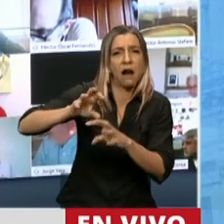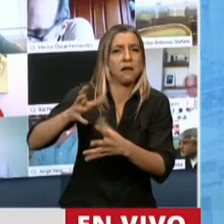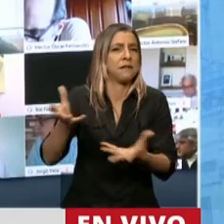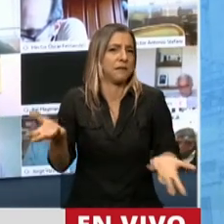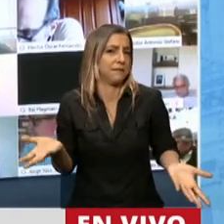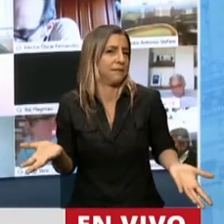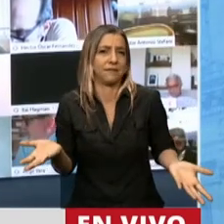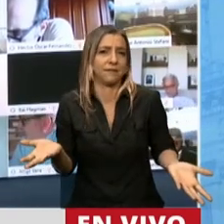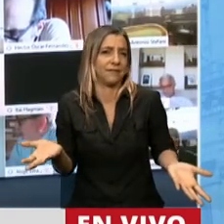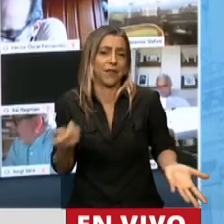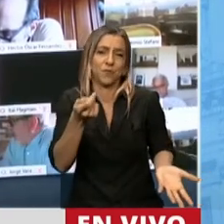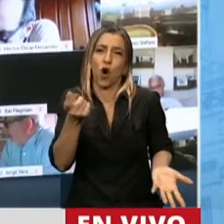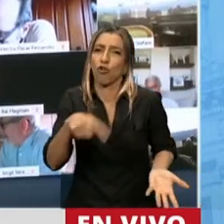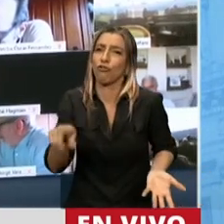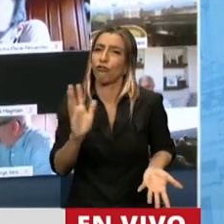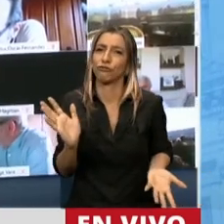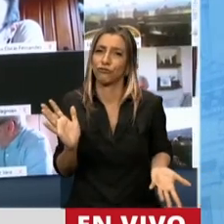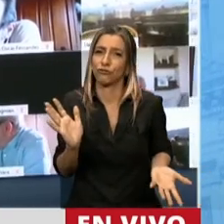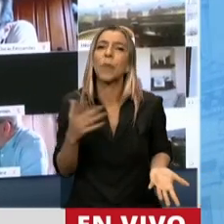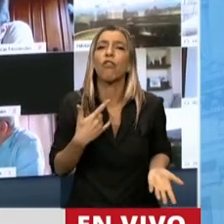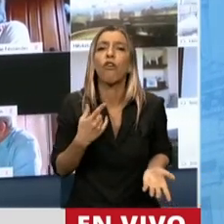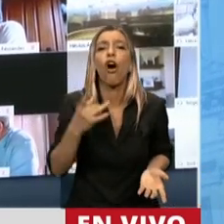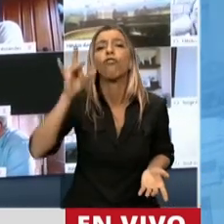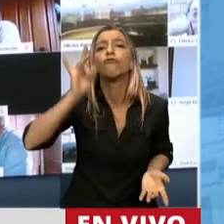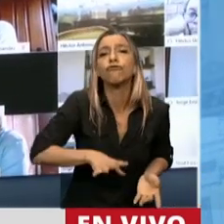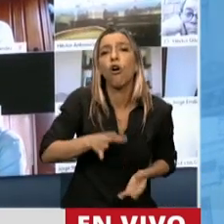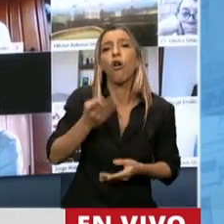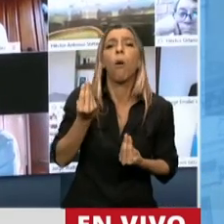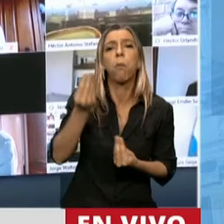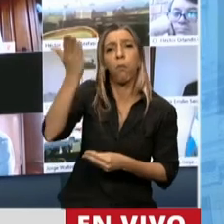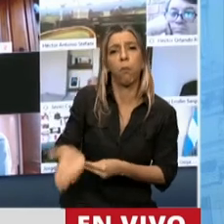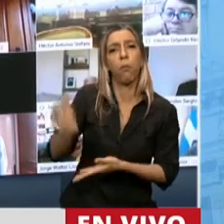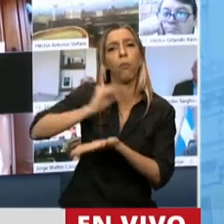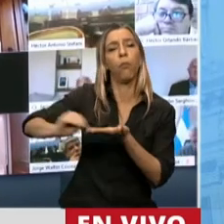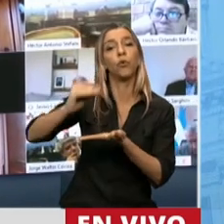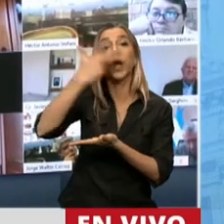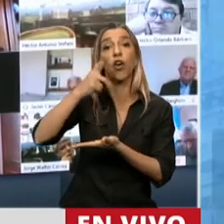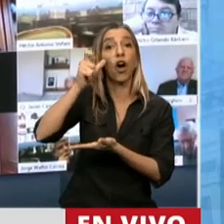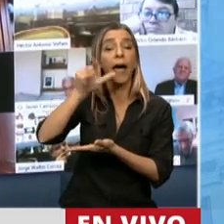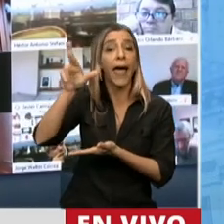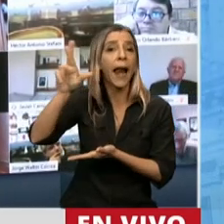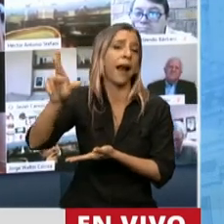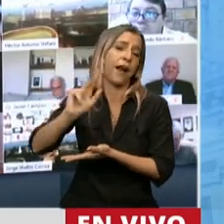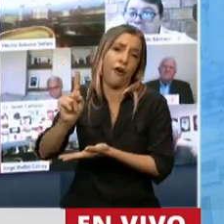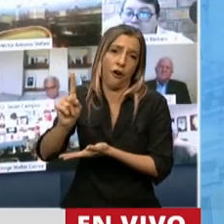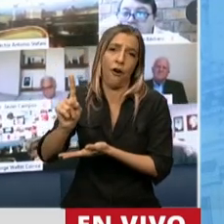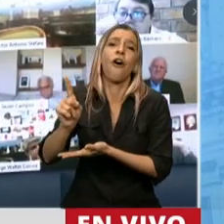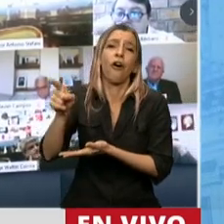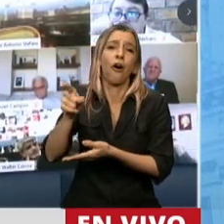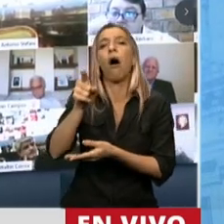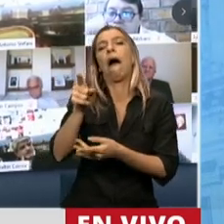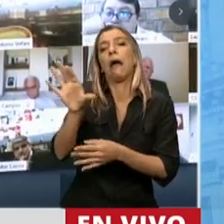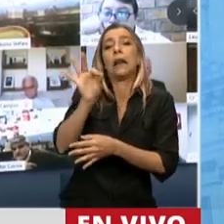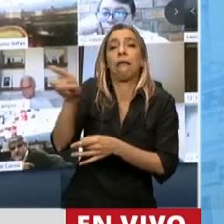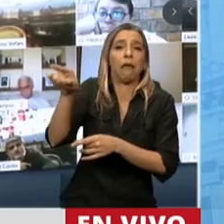no es sobre Heller. Lo han elegido a Heller como síntoma de la solidaridad y del